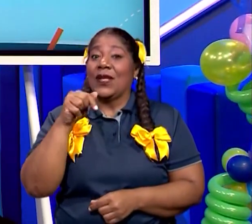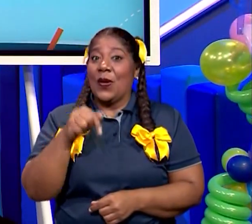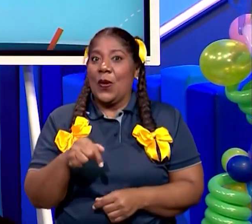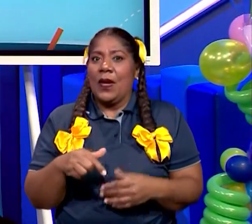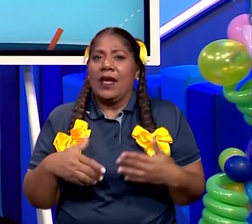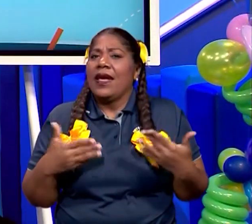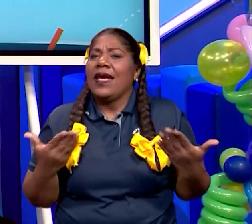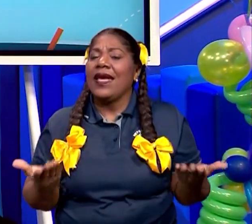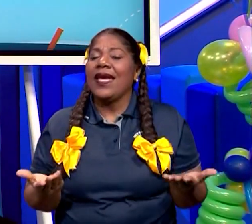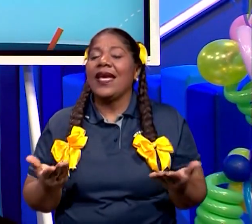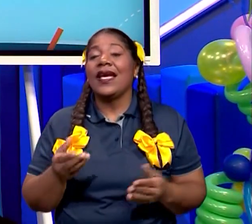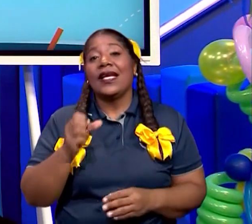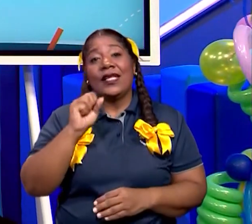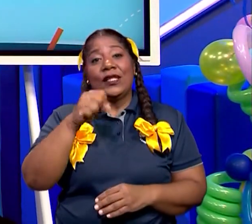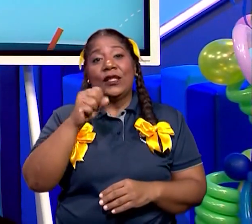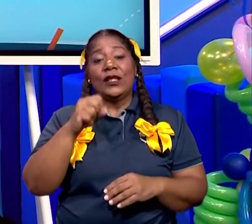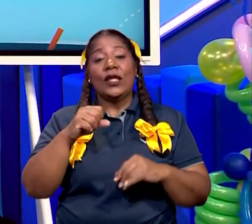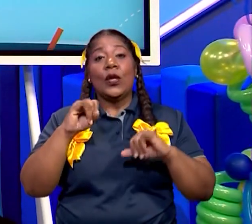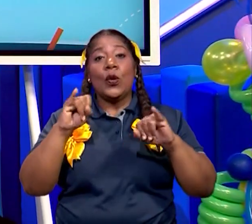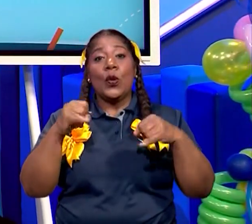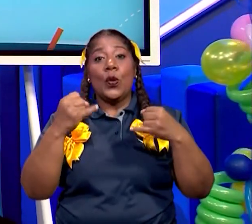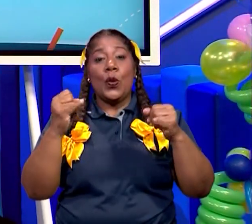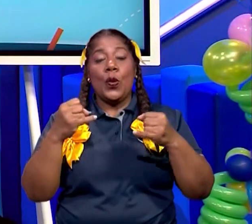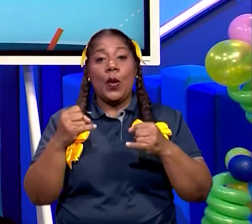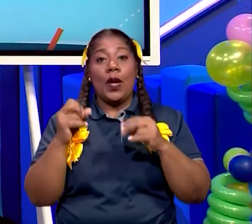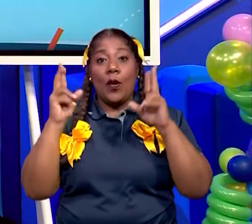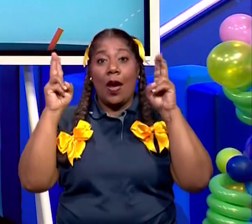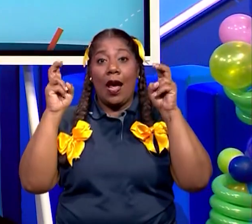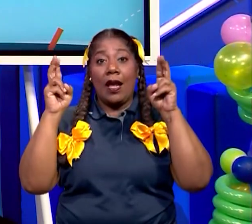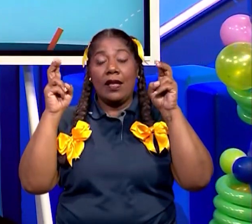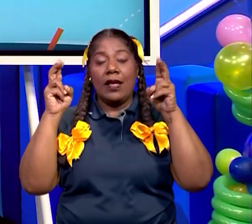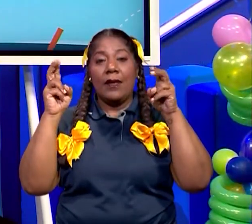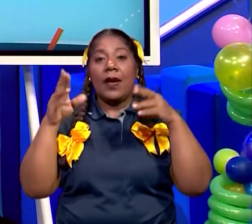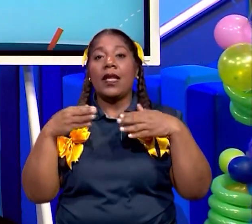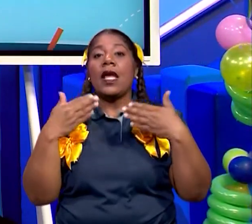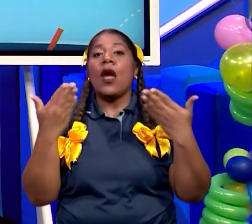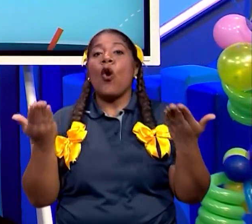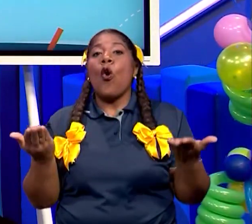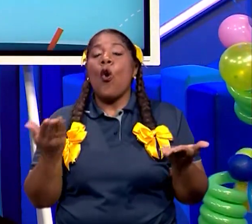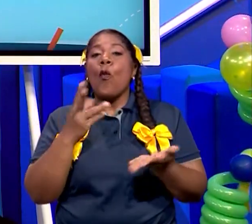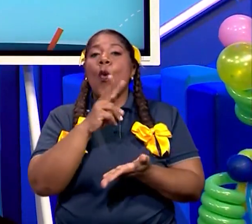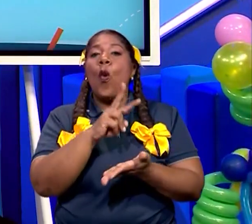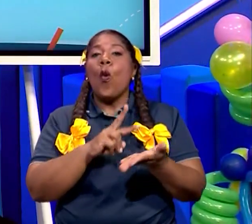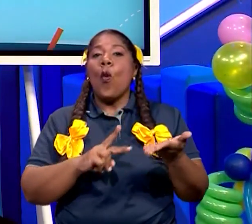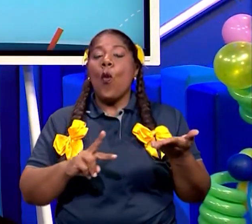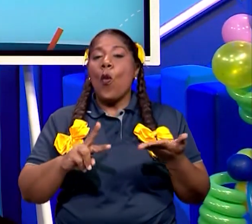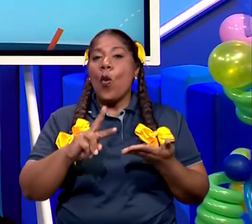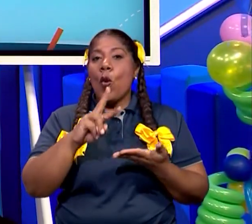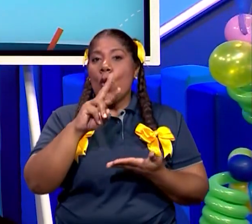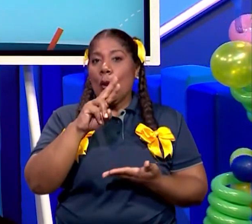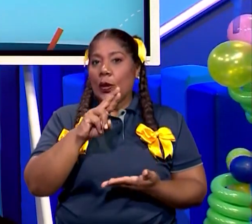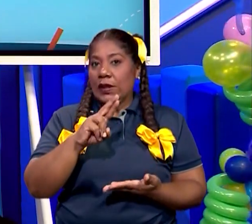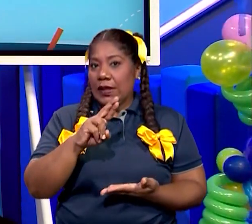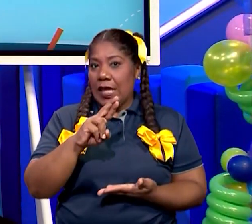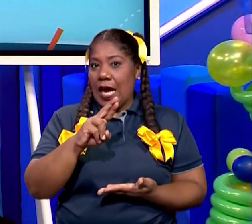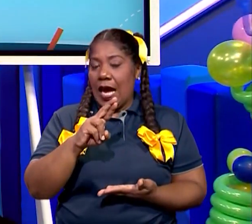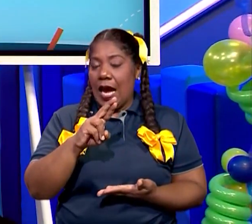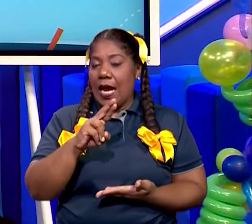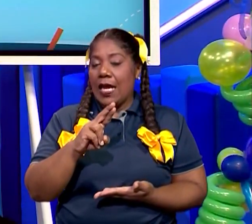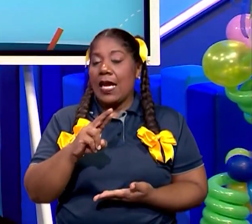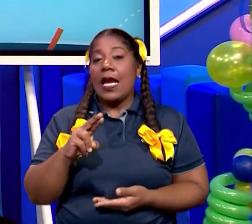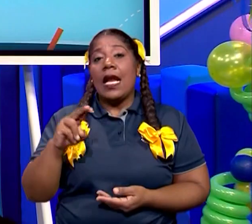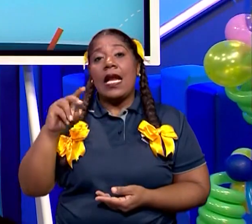a hacer un juego referente a este tema que tengo aquí. ¿Y cuál es este tema para mis niños de tercer grado?